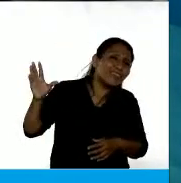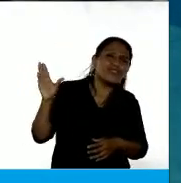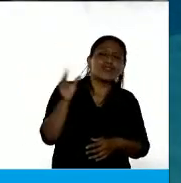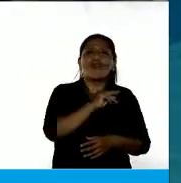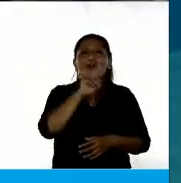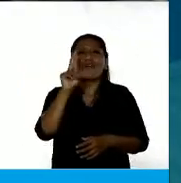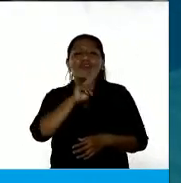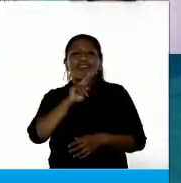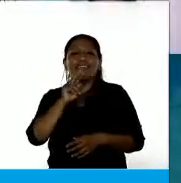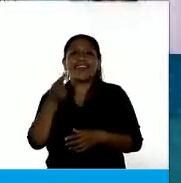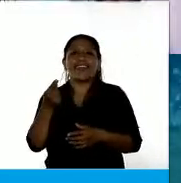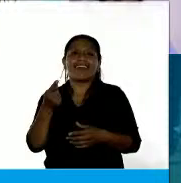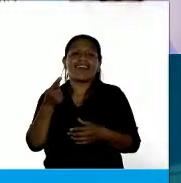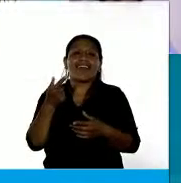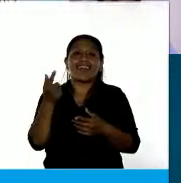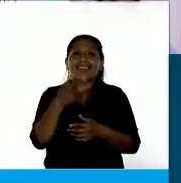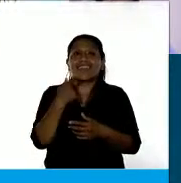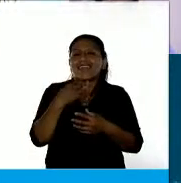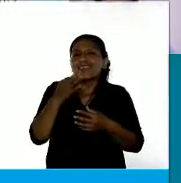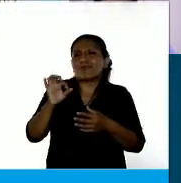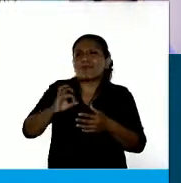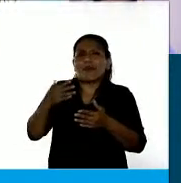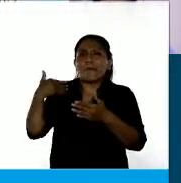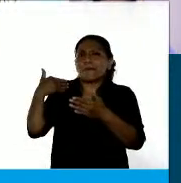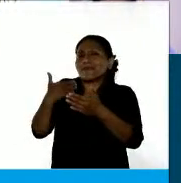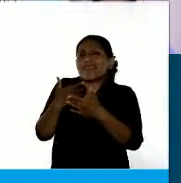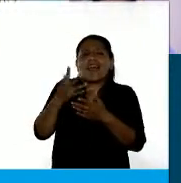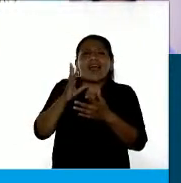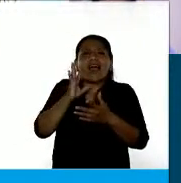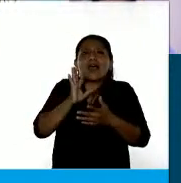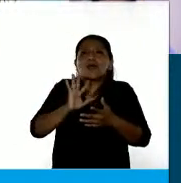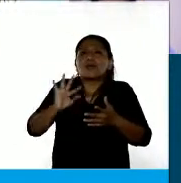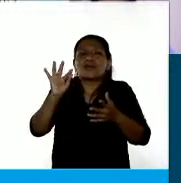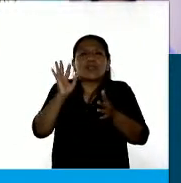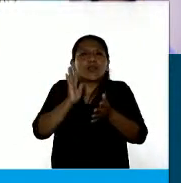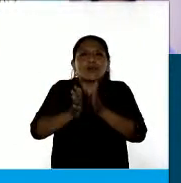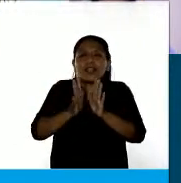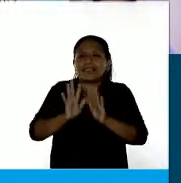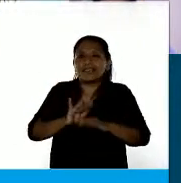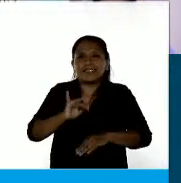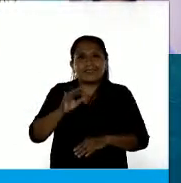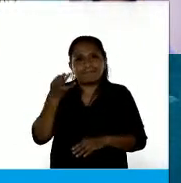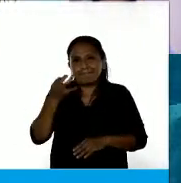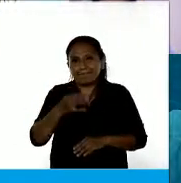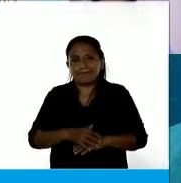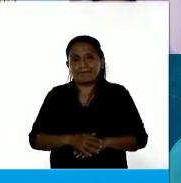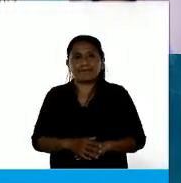nuestra... A lo largo de nuestra vida hemos sufrido algún tipo o modalidad de violencia.